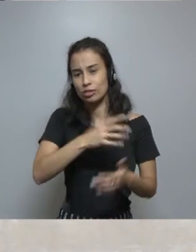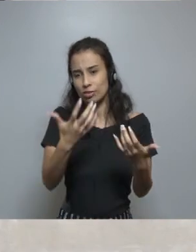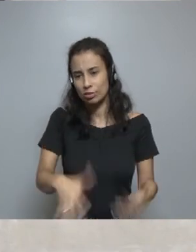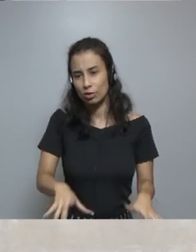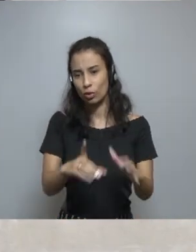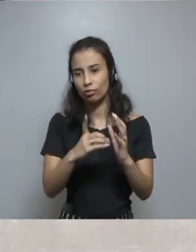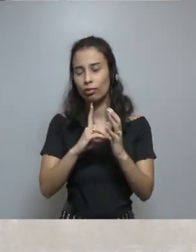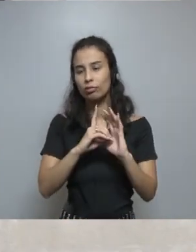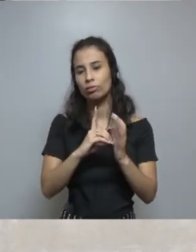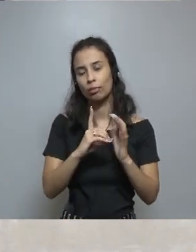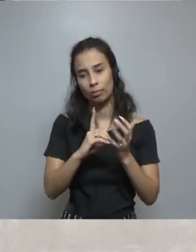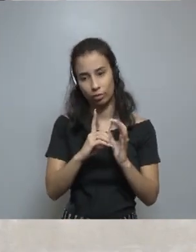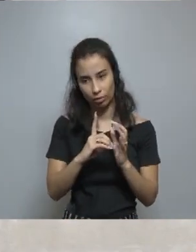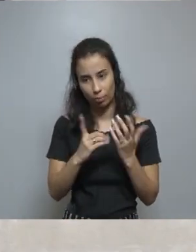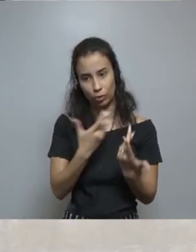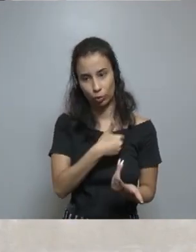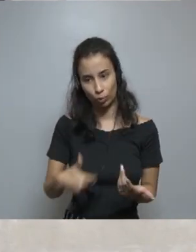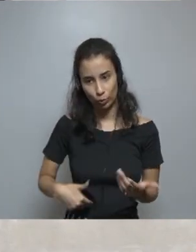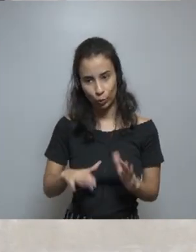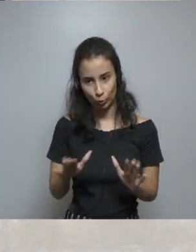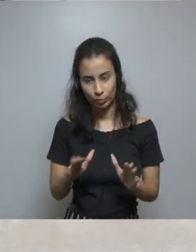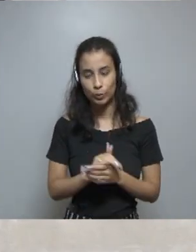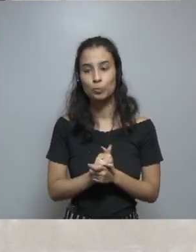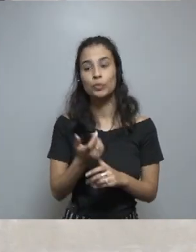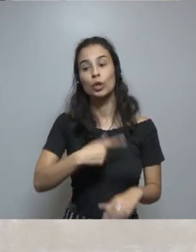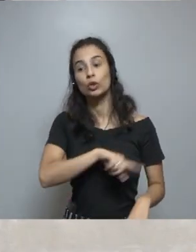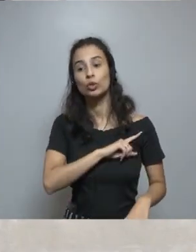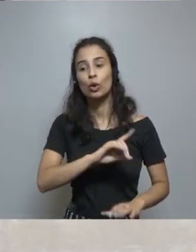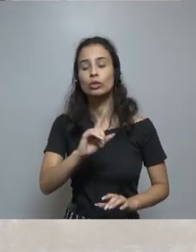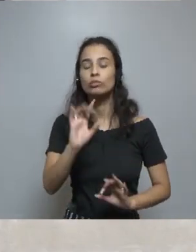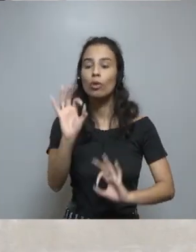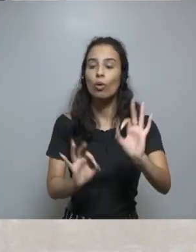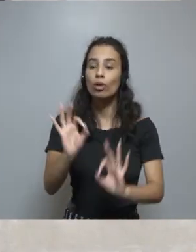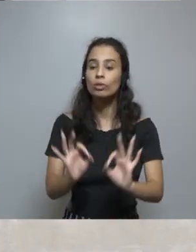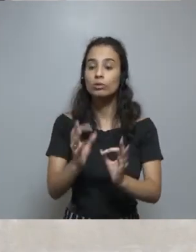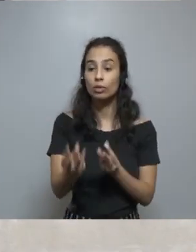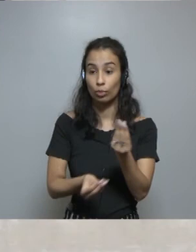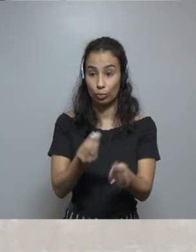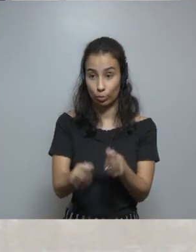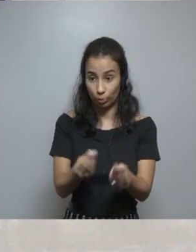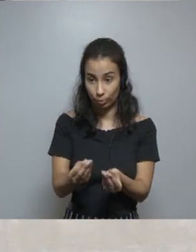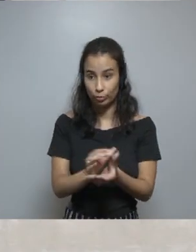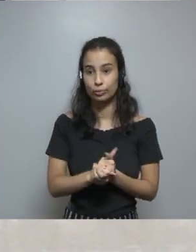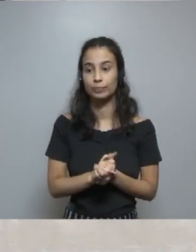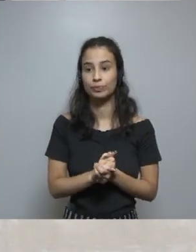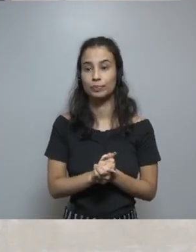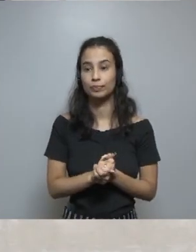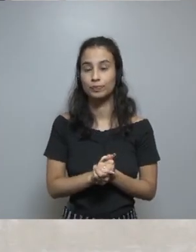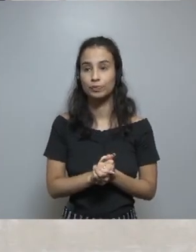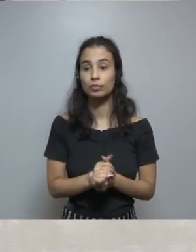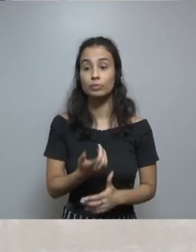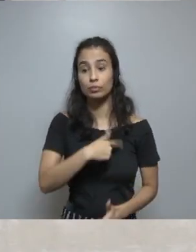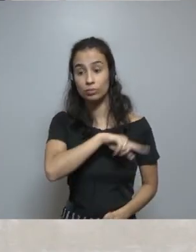mucho la idea de departamento. Utilizamos una manera de organizar